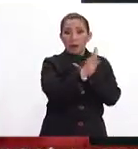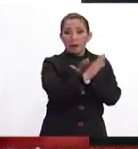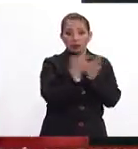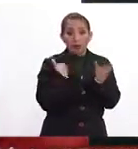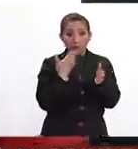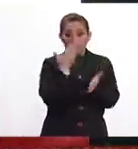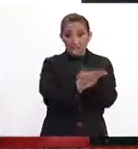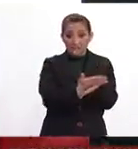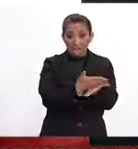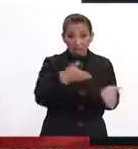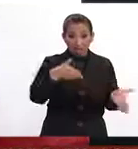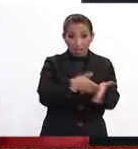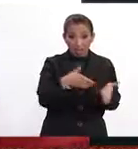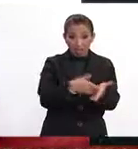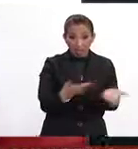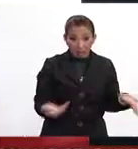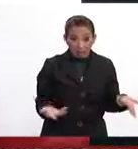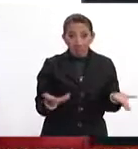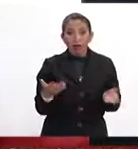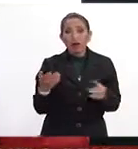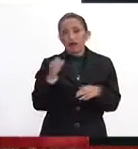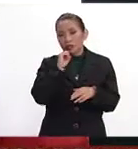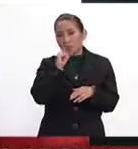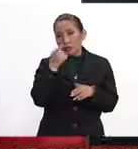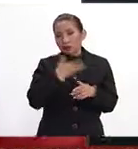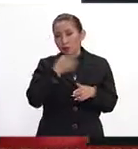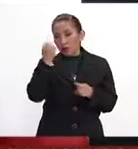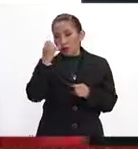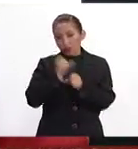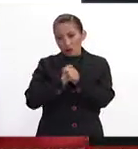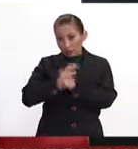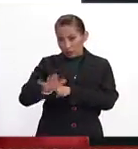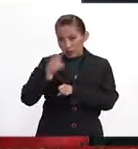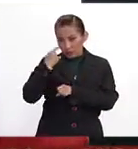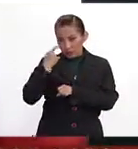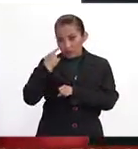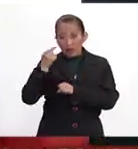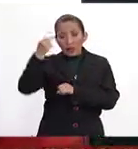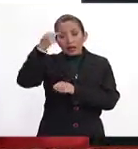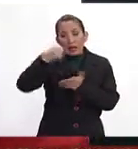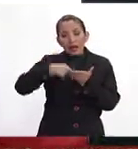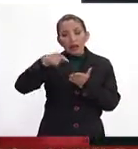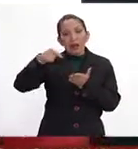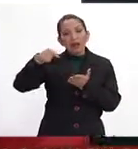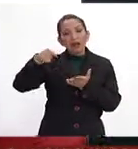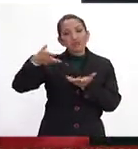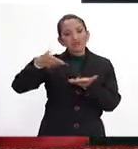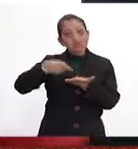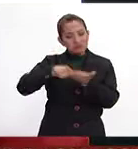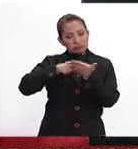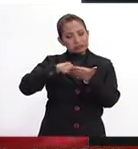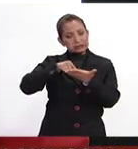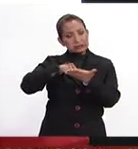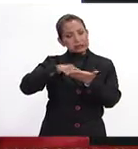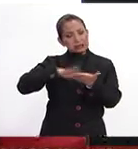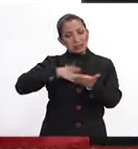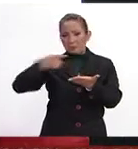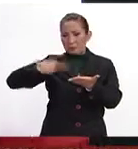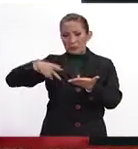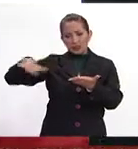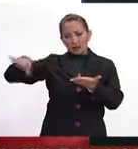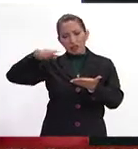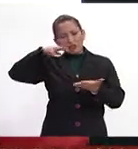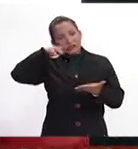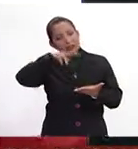para qué se hace, pues también tenemos algunos datos que me parece que hablan de cómo la gente está